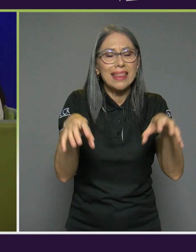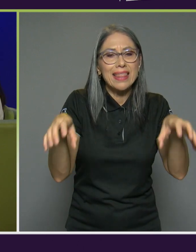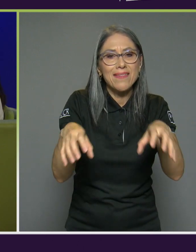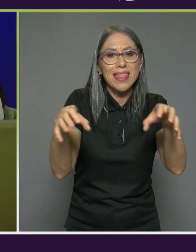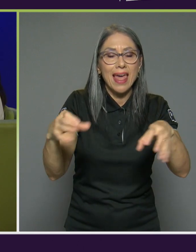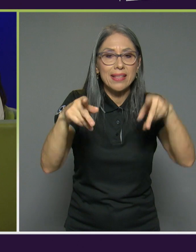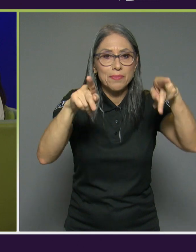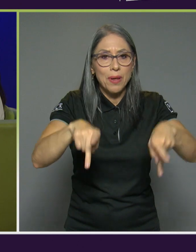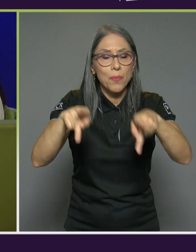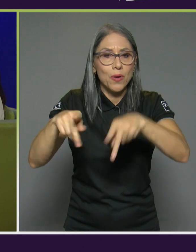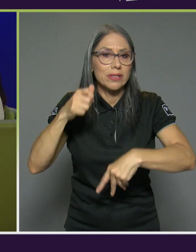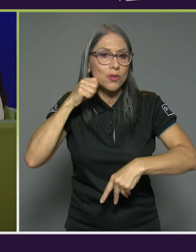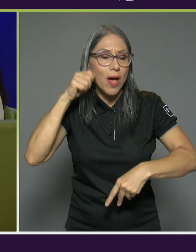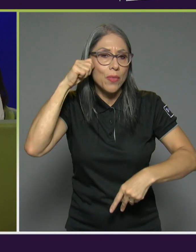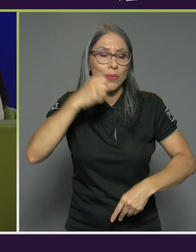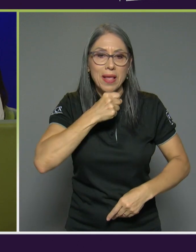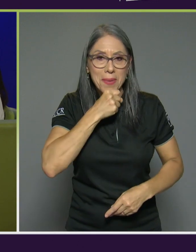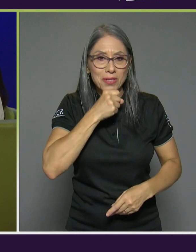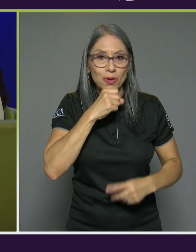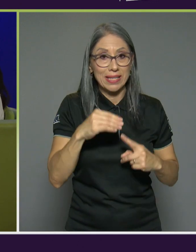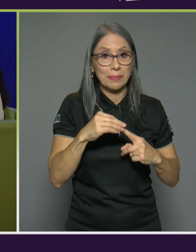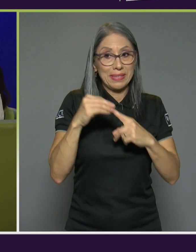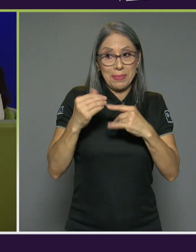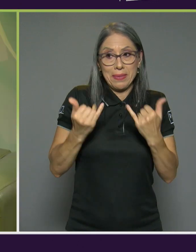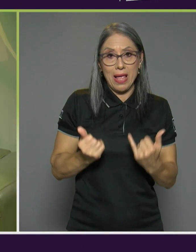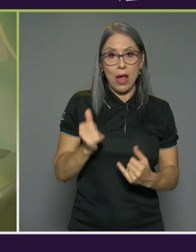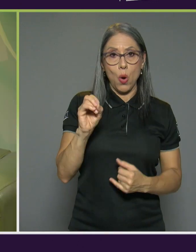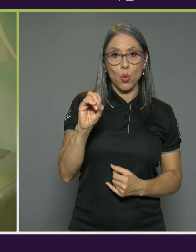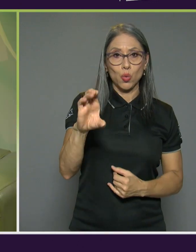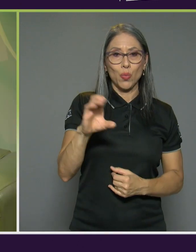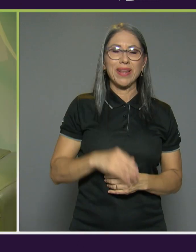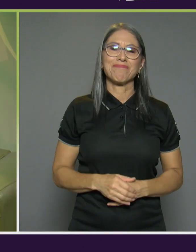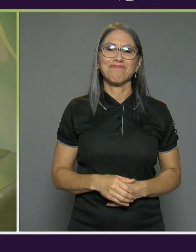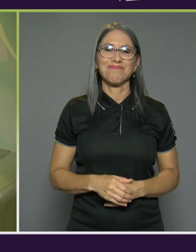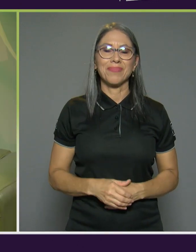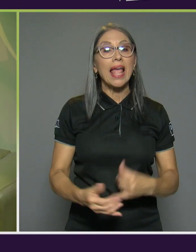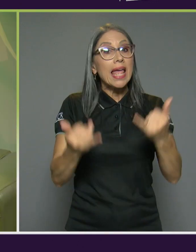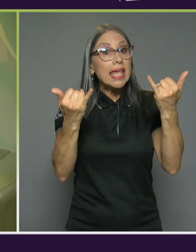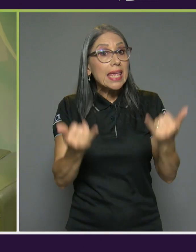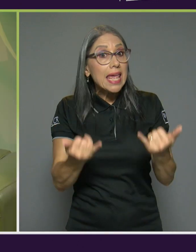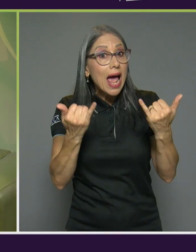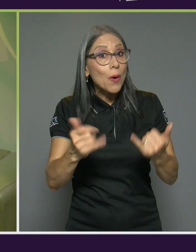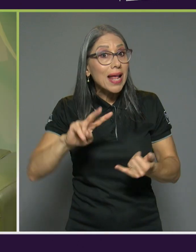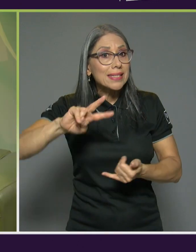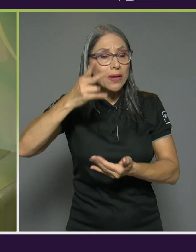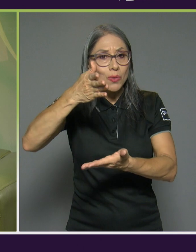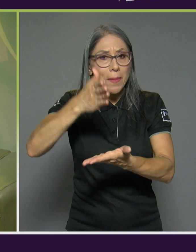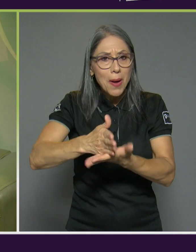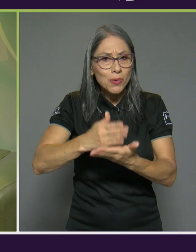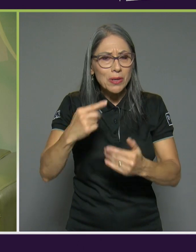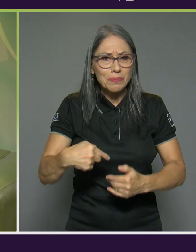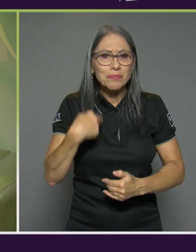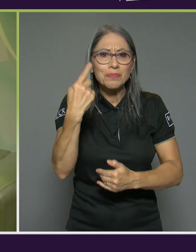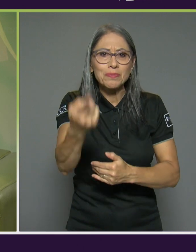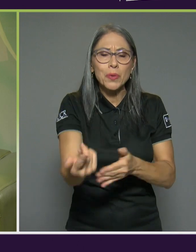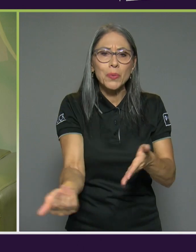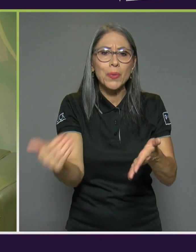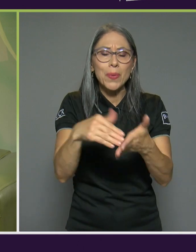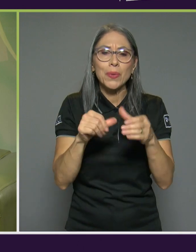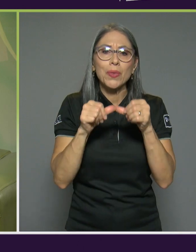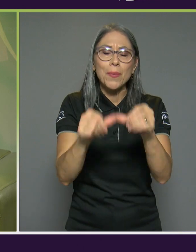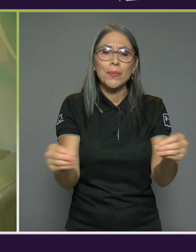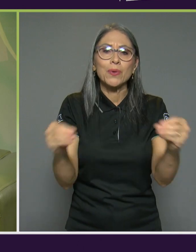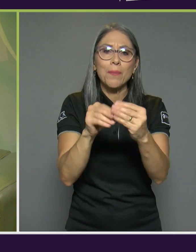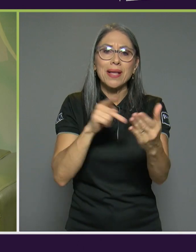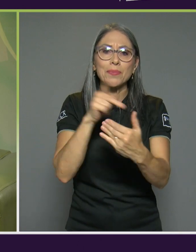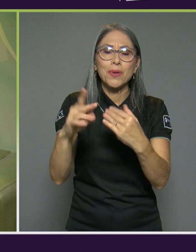población adulta mayor y sobre todo en este mes de octubre y ahora vamos a nuestra segunda pausa y pronto estaremos de vuelta con más de